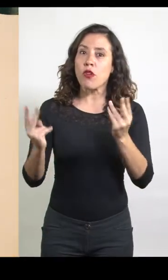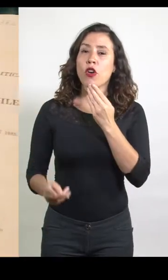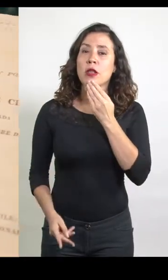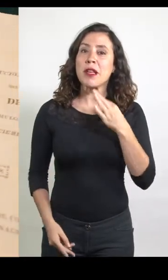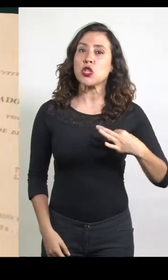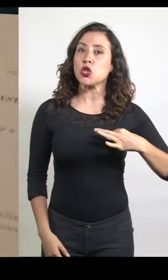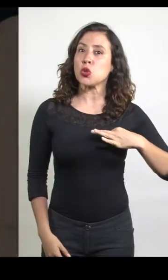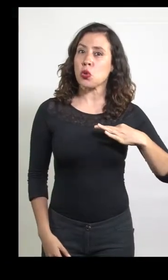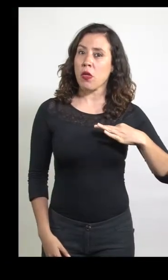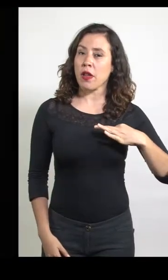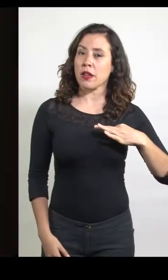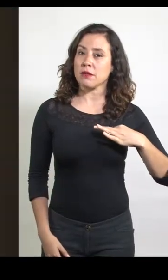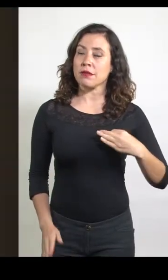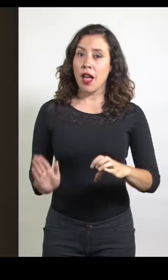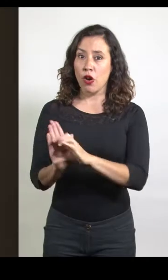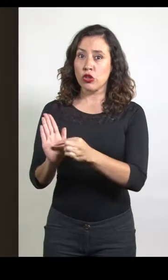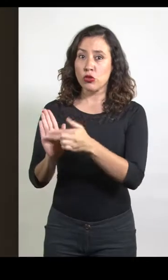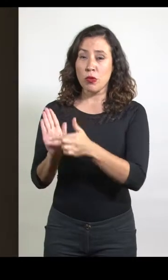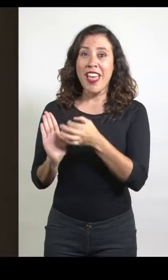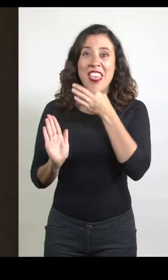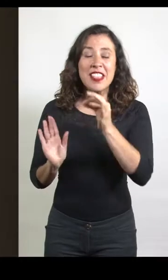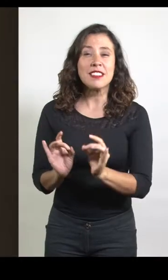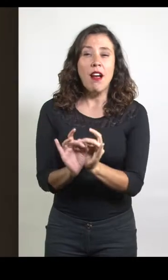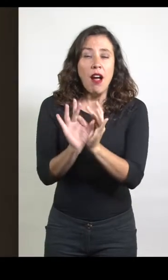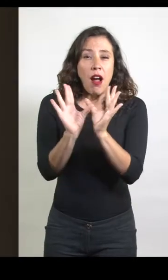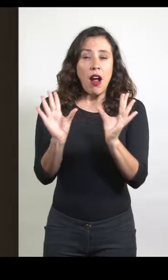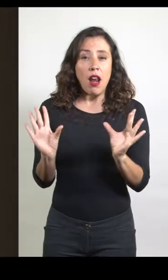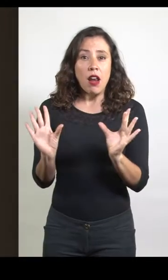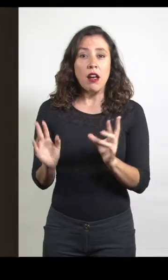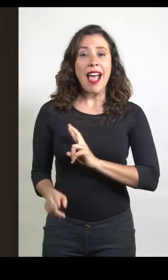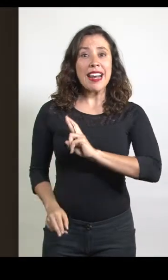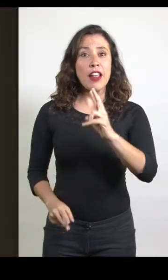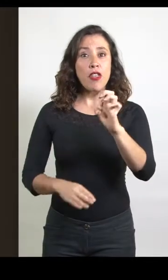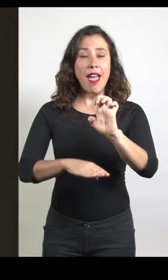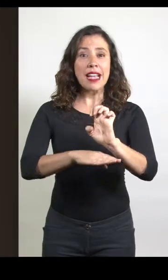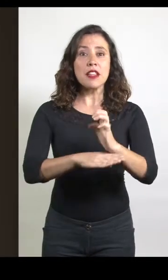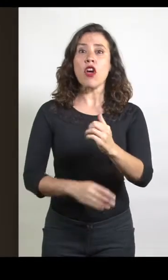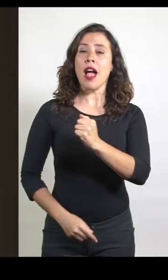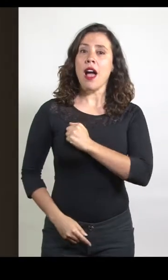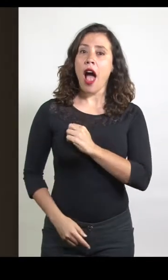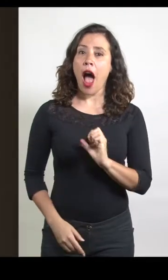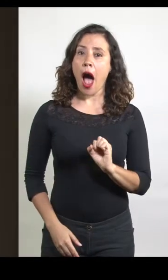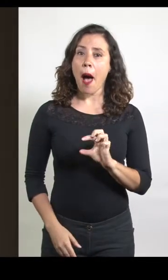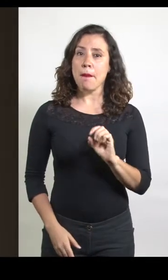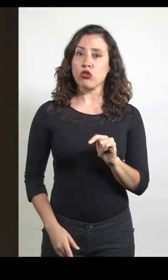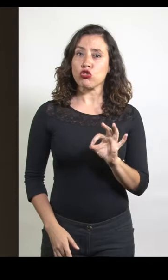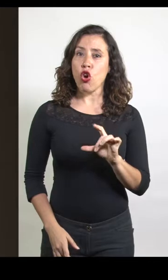públicos y de la ciudadanía. La Carta Magna indicaba expresamente que la religión del Estado es la católica apostólica